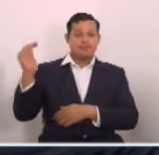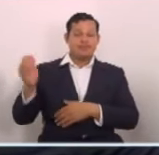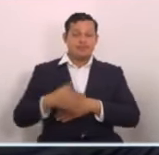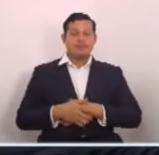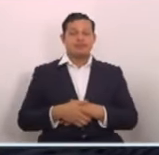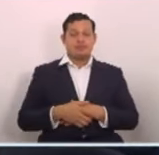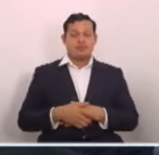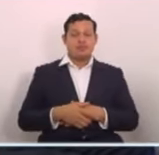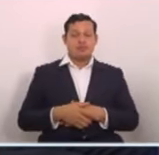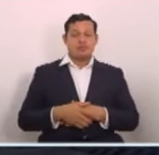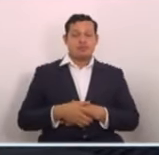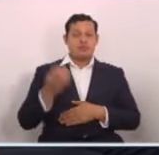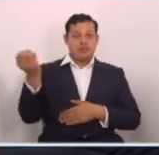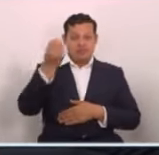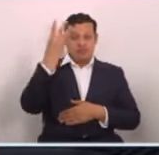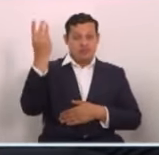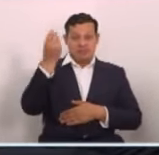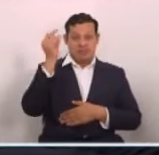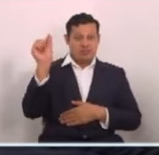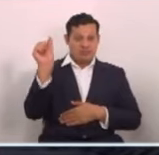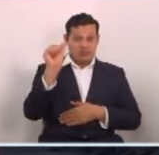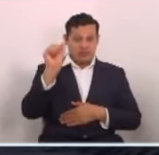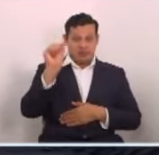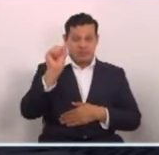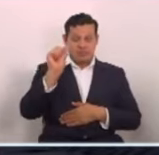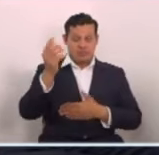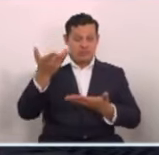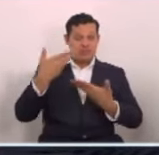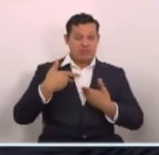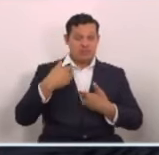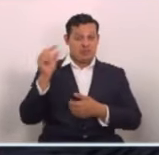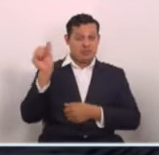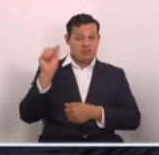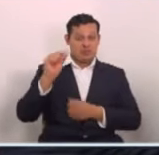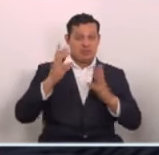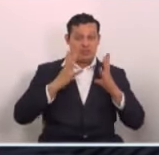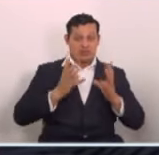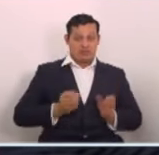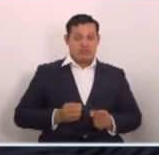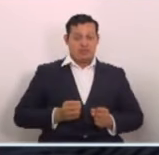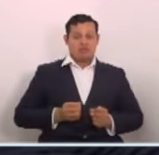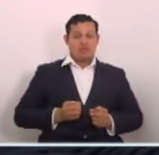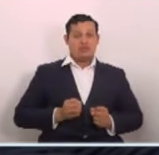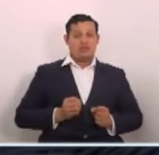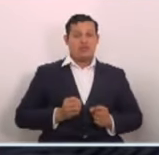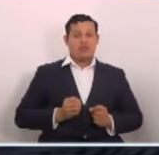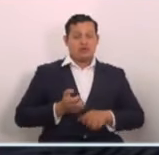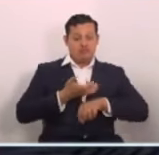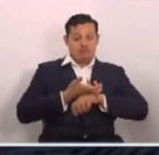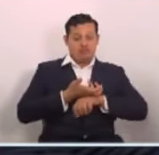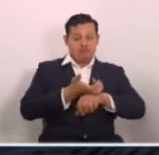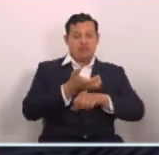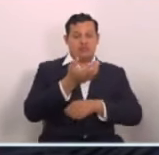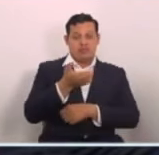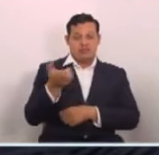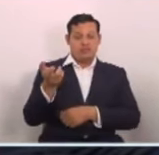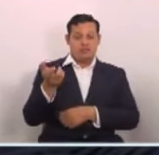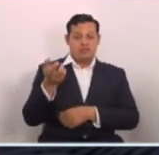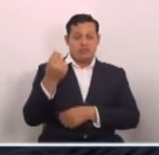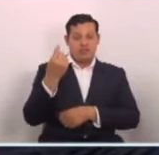El estado de emergencia nos permitirá y le permitirá al estado movilizar recursos